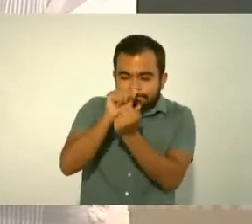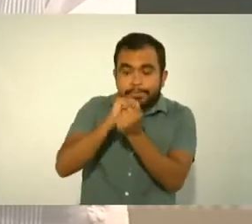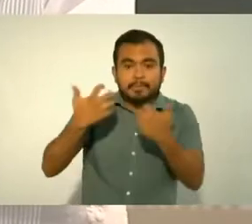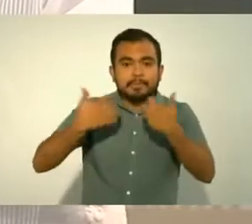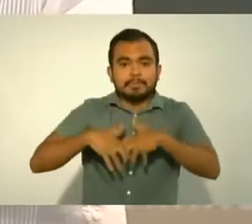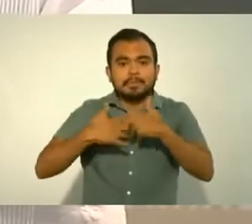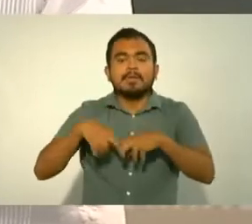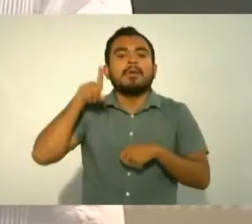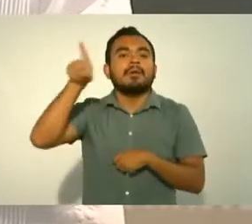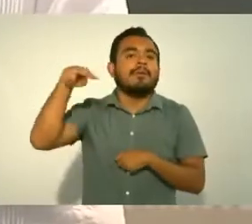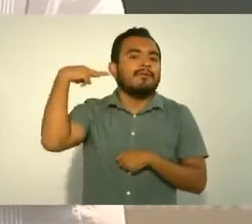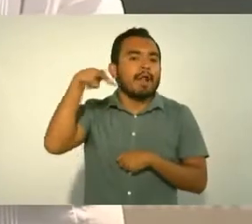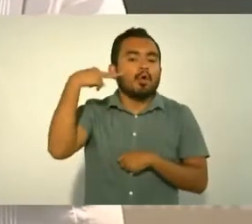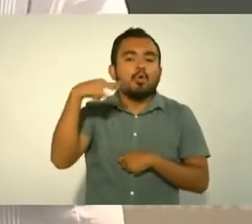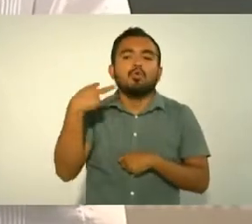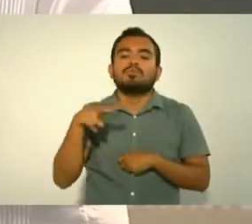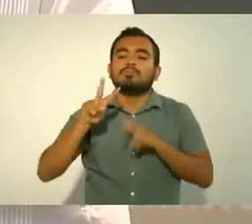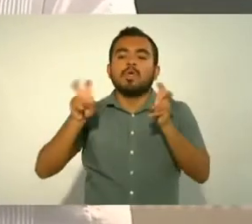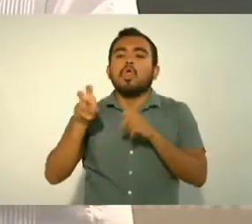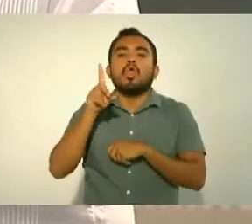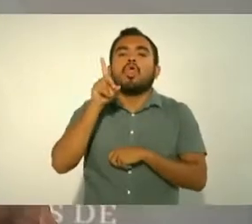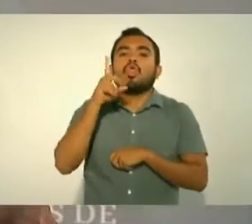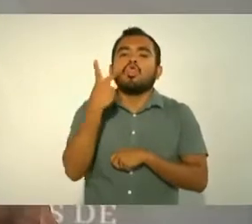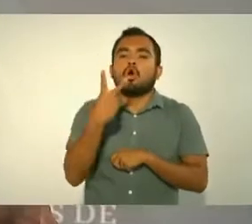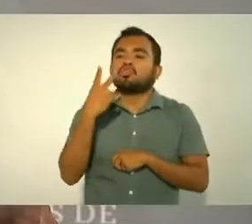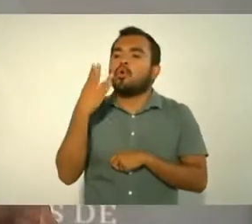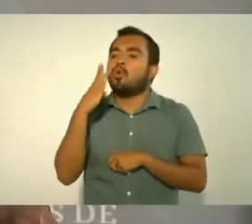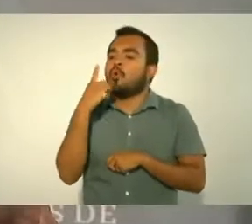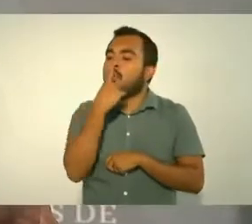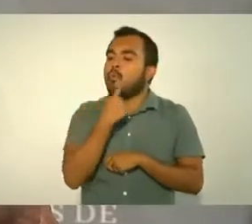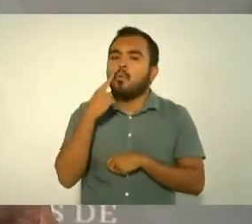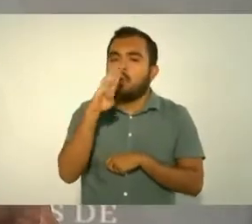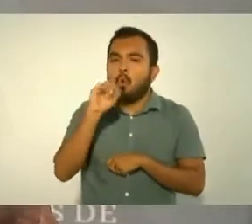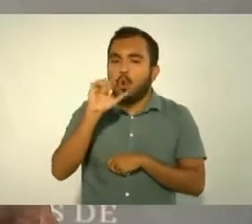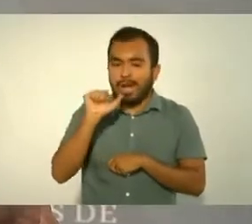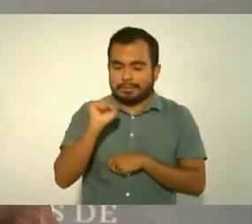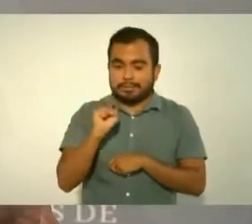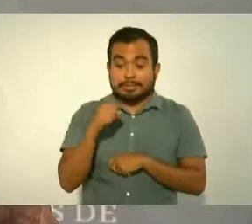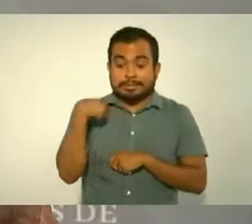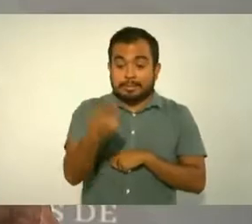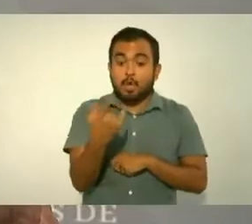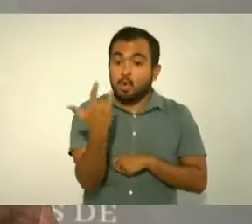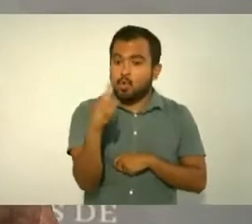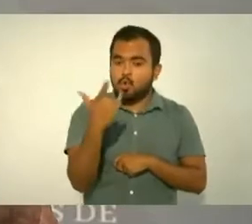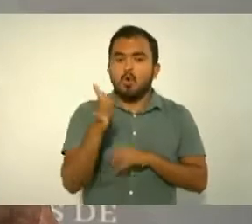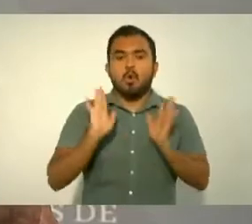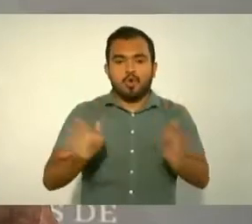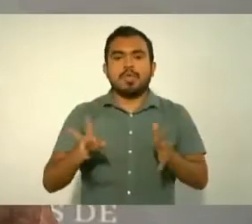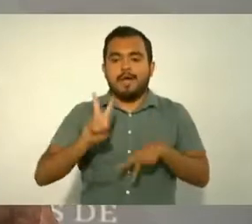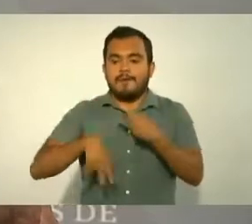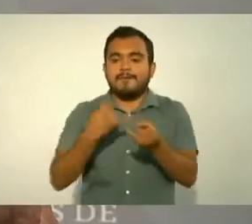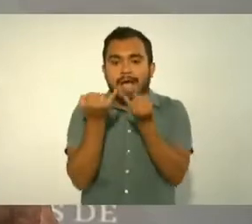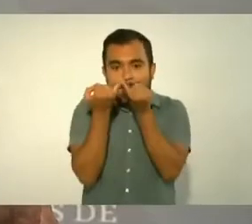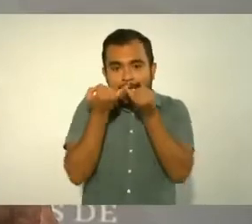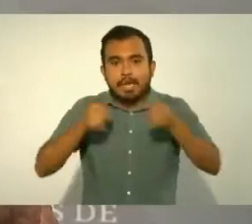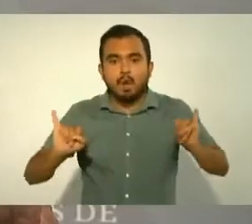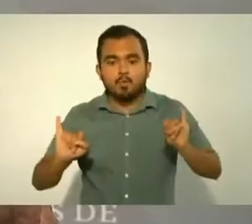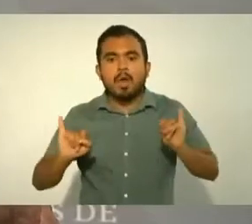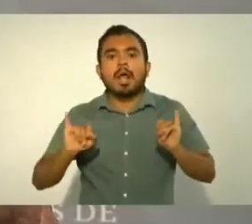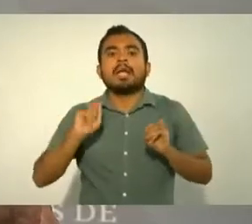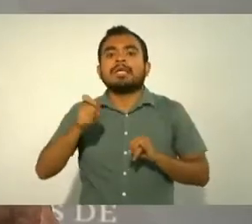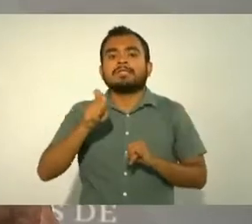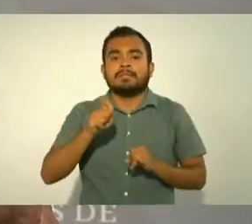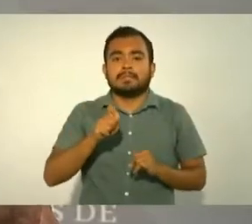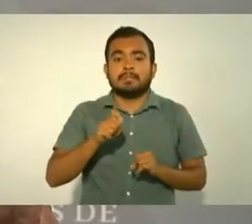en el mes de julio que va a tener capacidad para procesar 340 mil